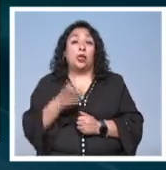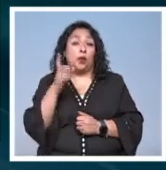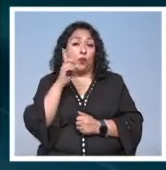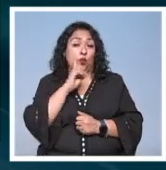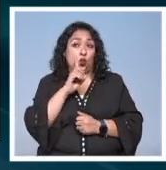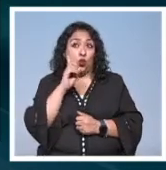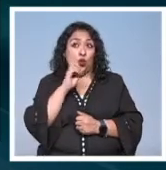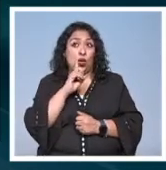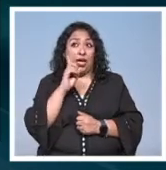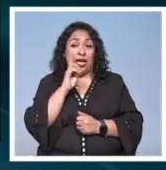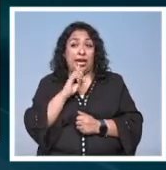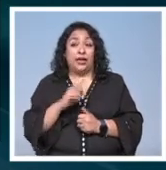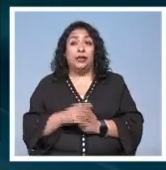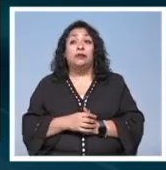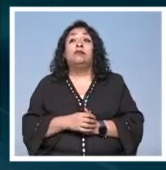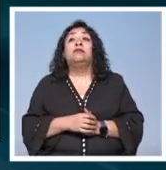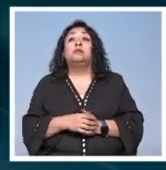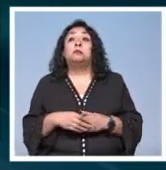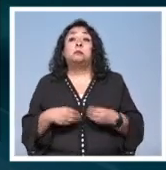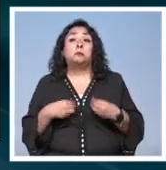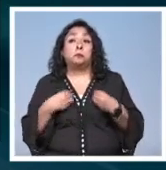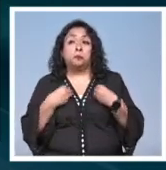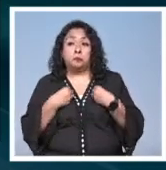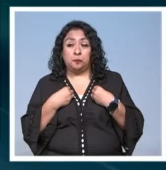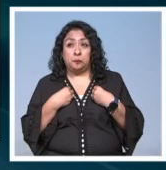mujer que vive